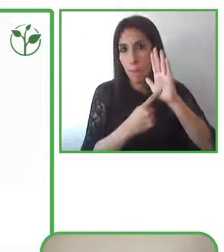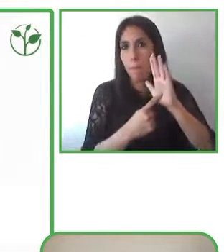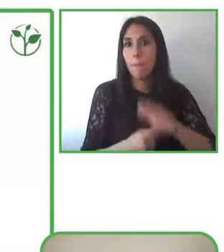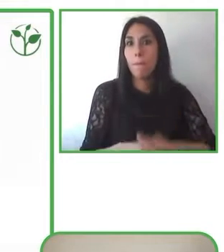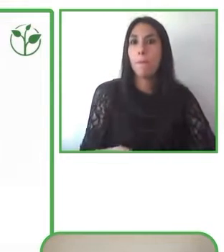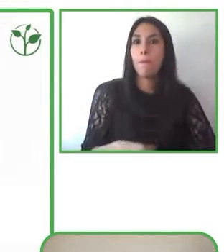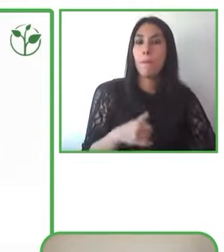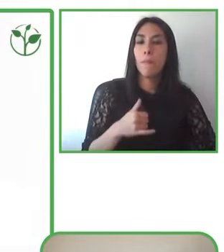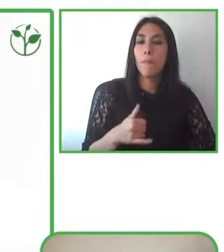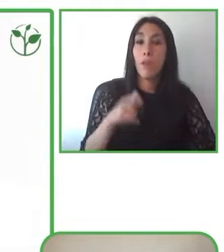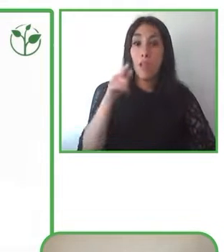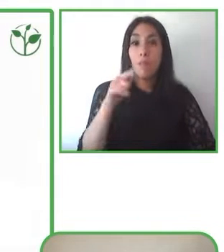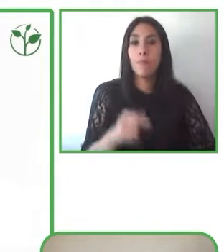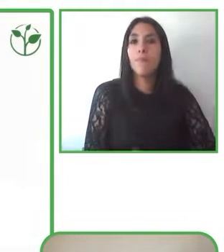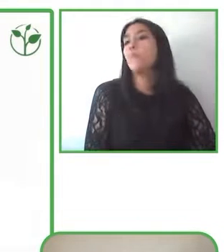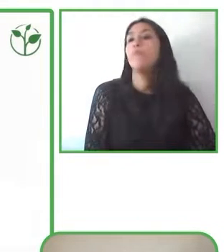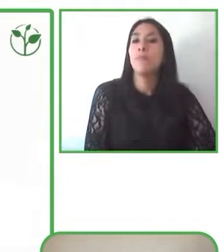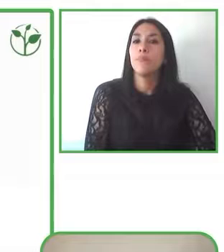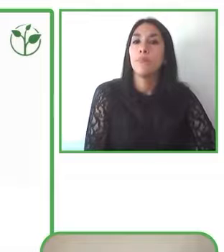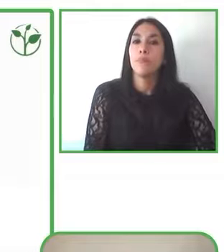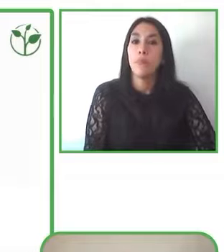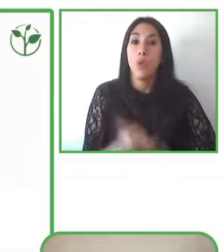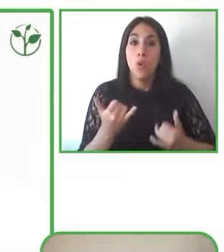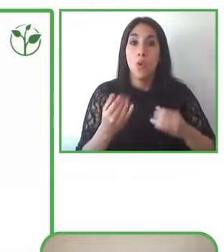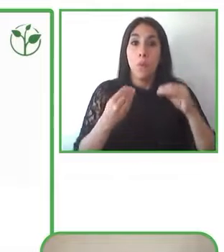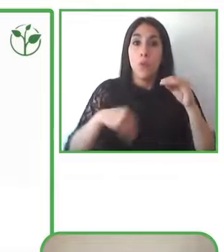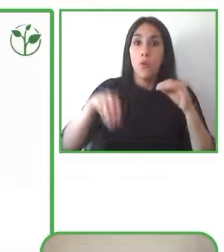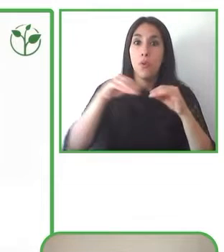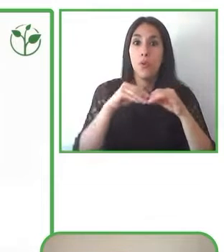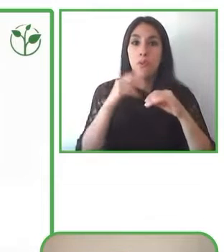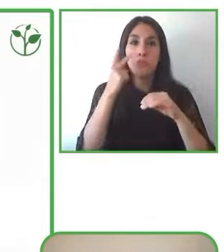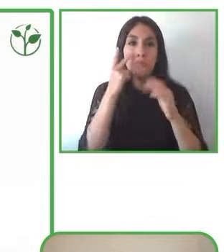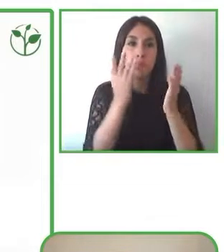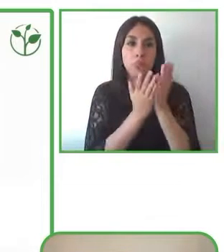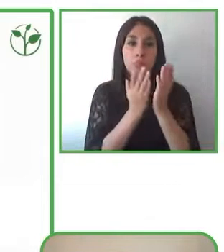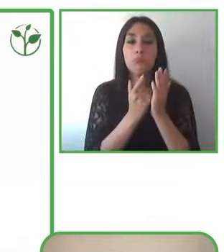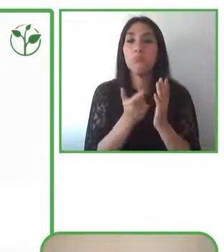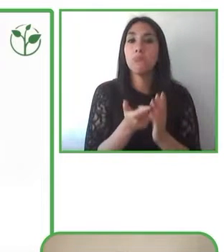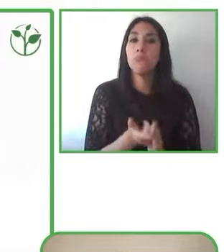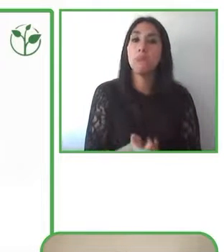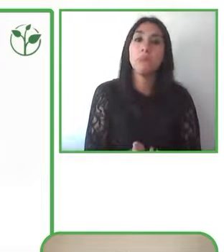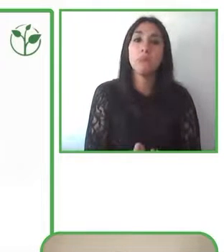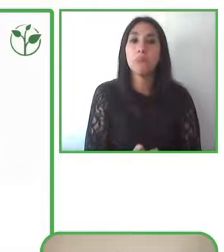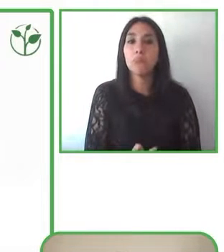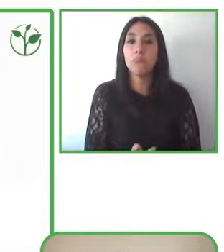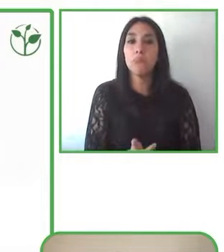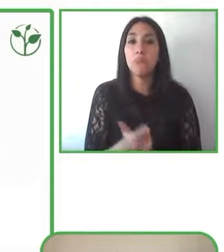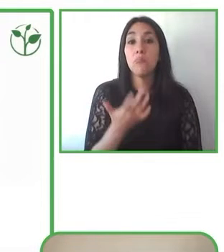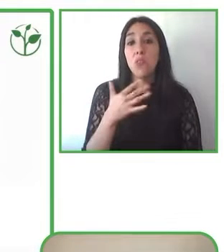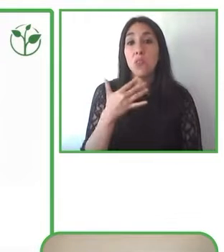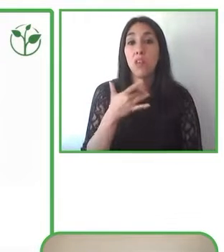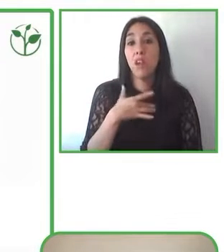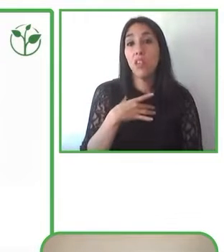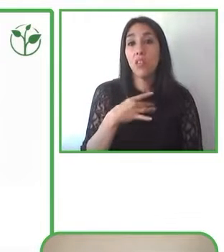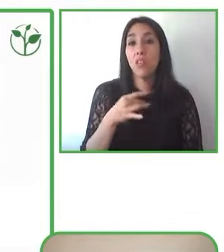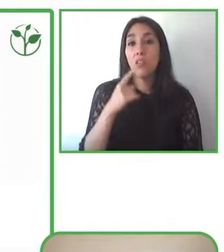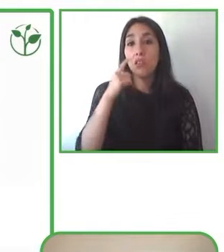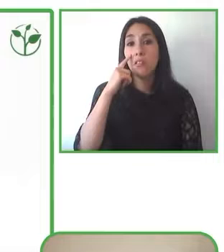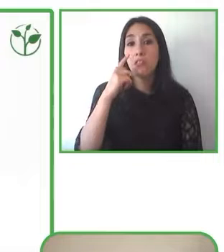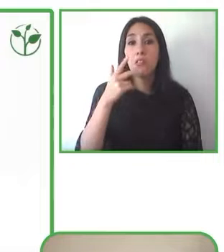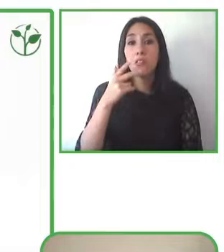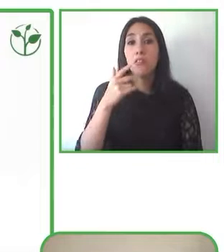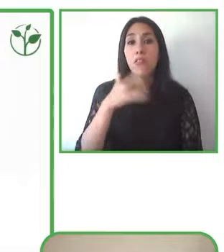por supuesto es importante porque pues porque creemos que hemos influenciado en toda esta gente para entender mejor la accesibilidad sino también